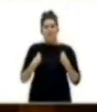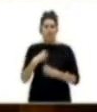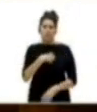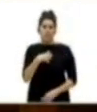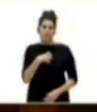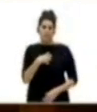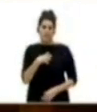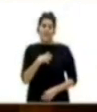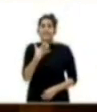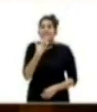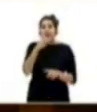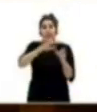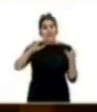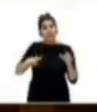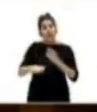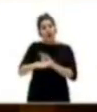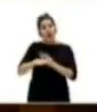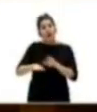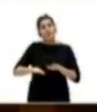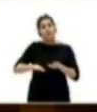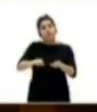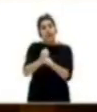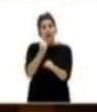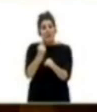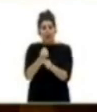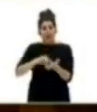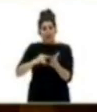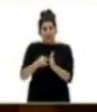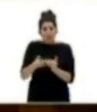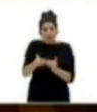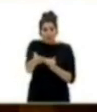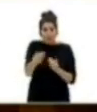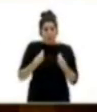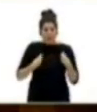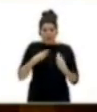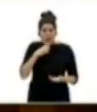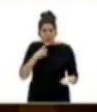Si la gente no tiene estabilidad laboral, no puede planificar su futuro ni su vida.